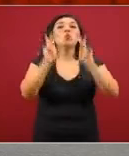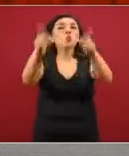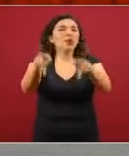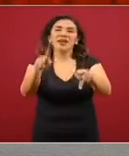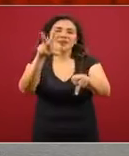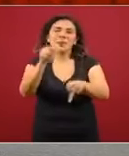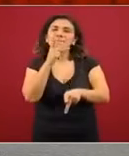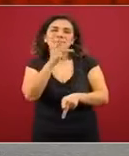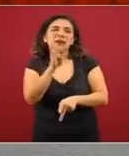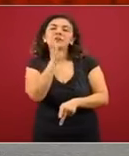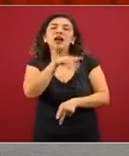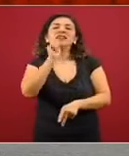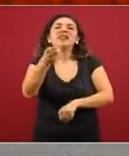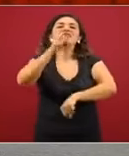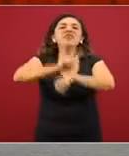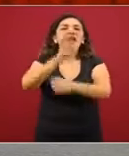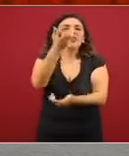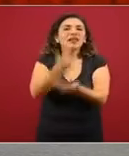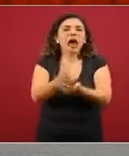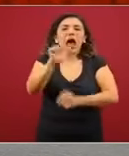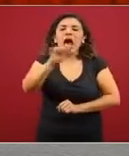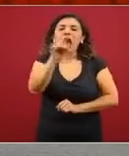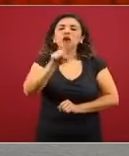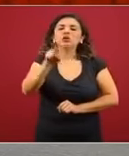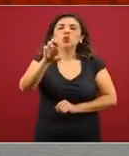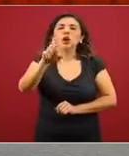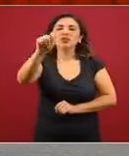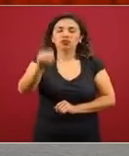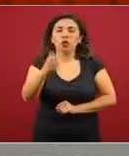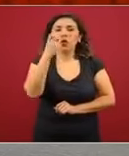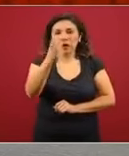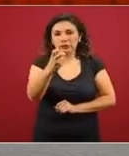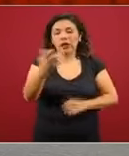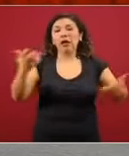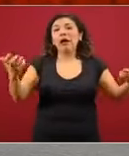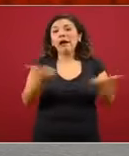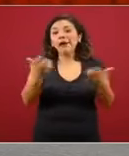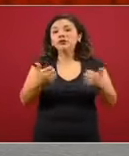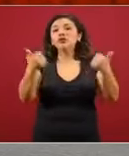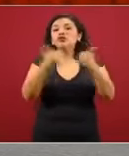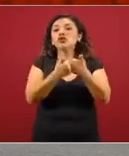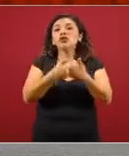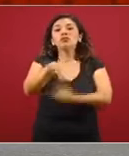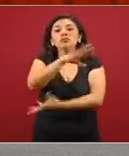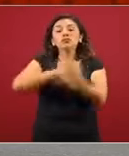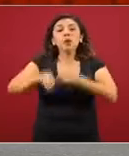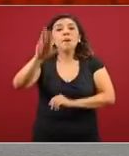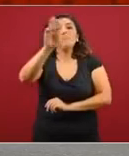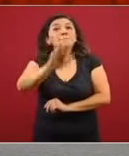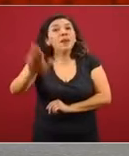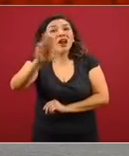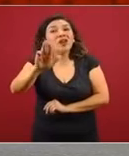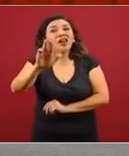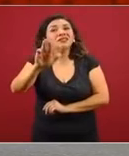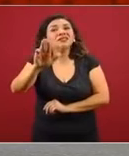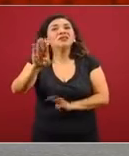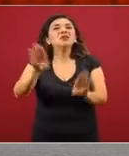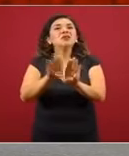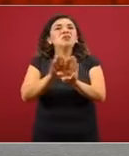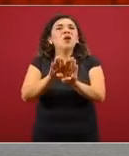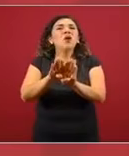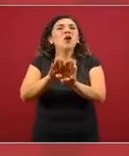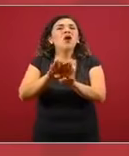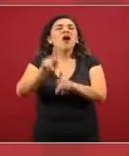día de azueto que se logra canalizar, en lugar de que sea un miércoles que nos hace favor de